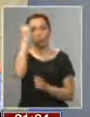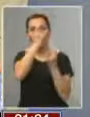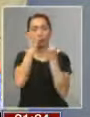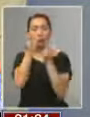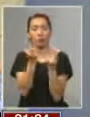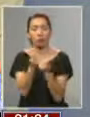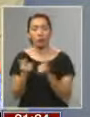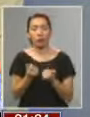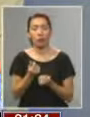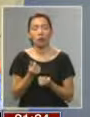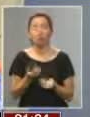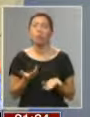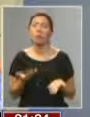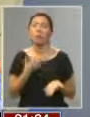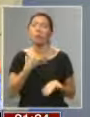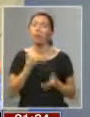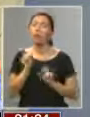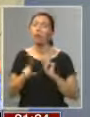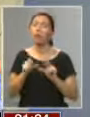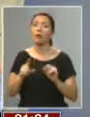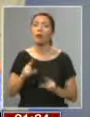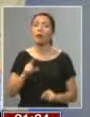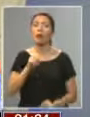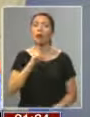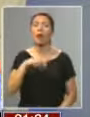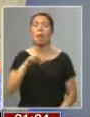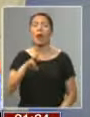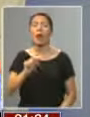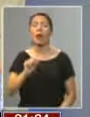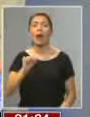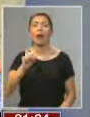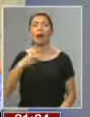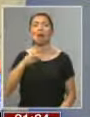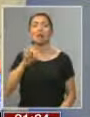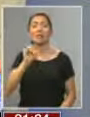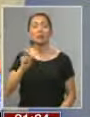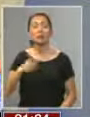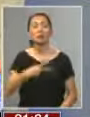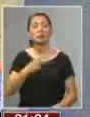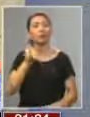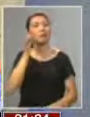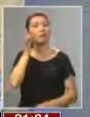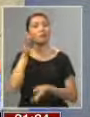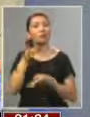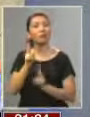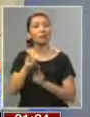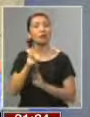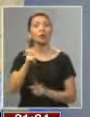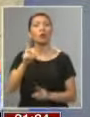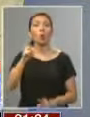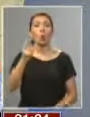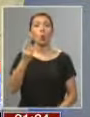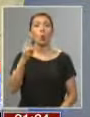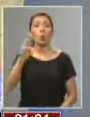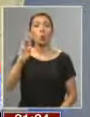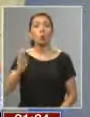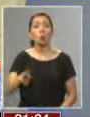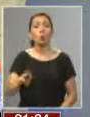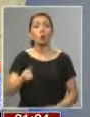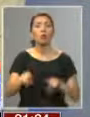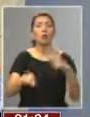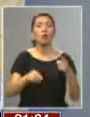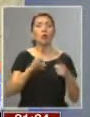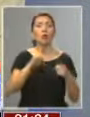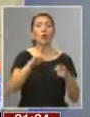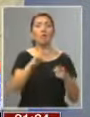recursos que tiene, ¿por qué ha defendido a la Tamara Agnish, que ha sido la funcionaria pública que ha permitido que Cupro ni Provida, estafen al Estado